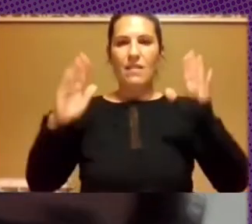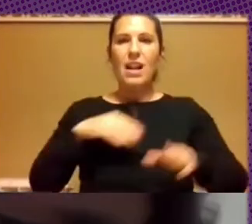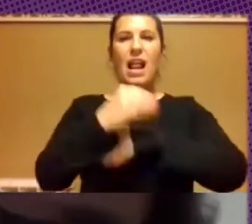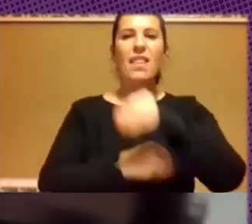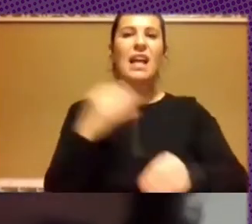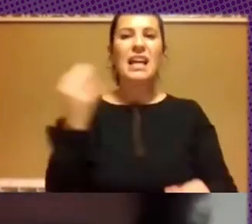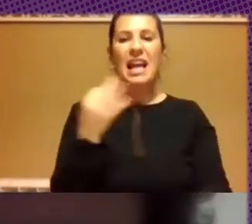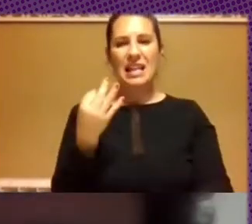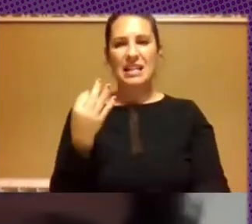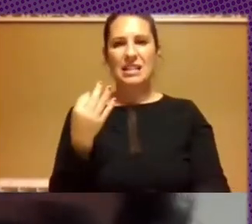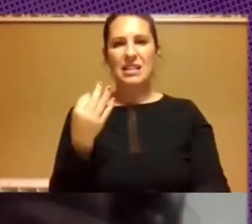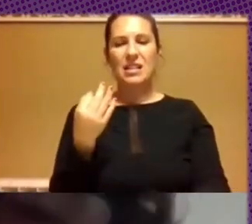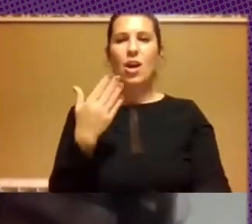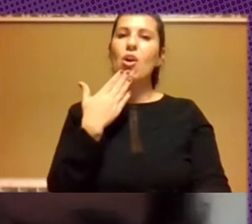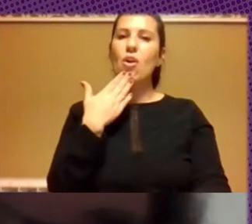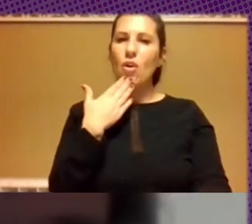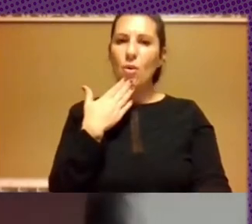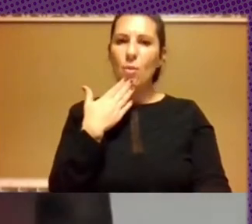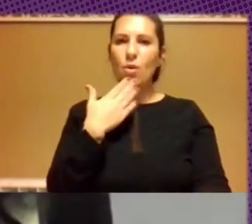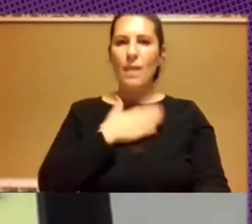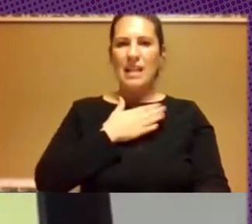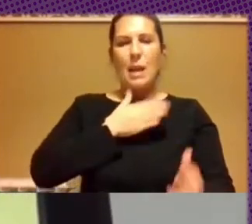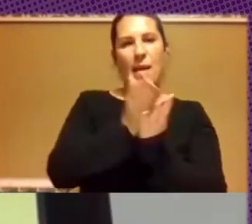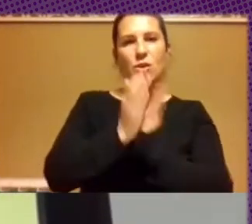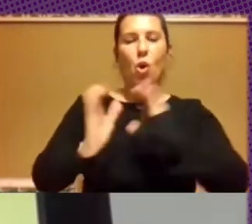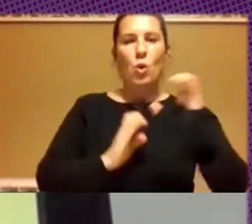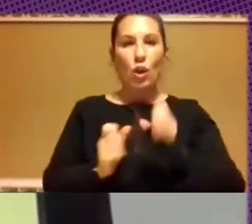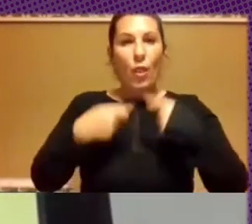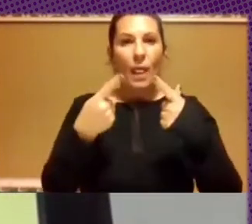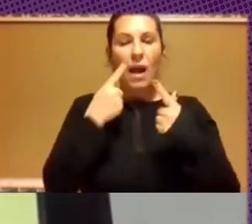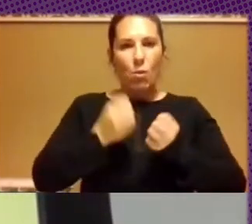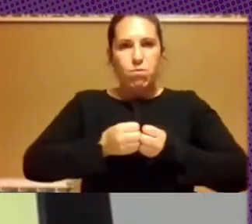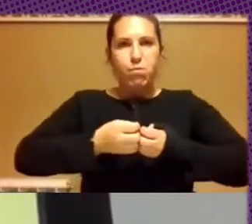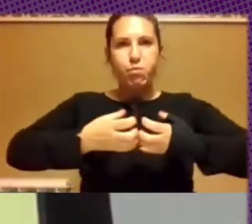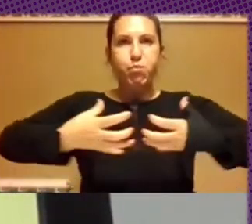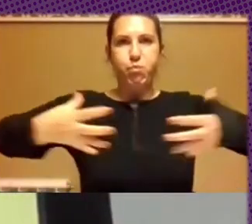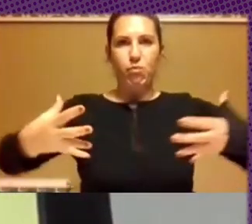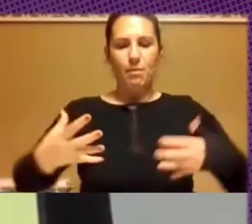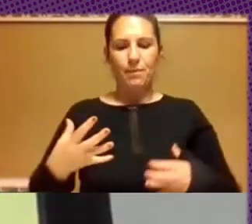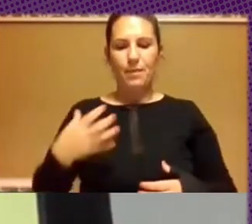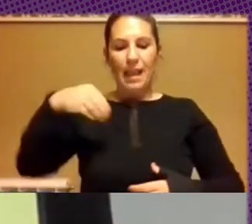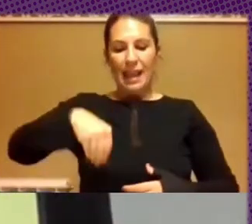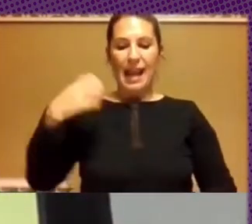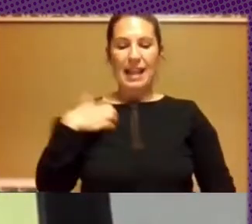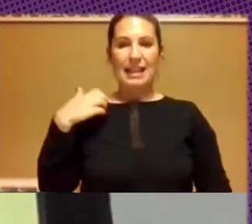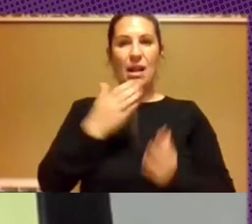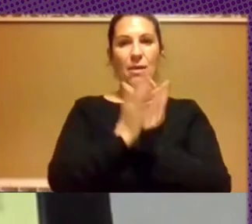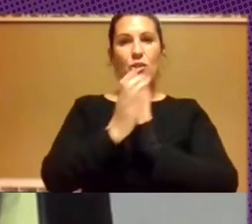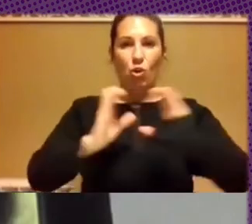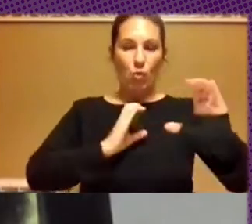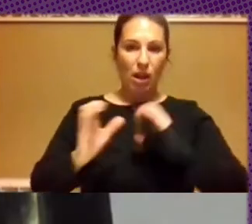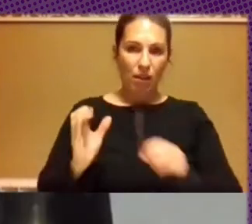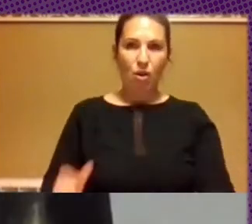sedimentada y retroalimentada desde los medios de comunicación. El escenario de los medios en la Argentina, así como